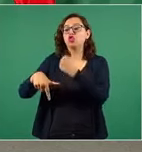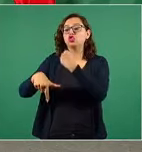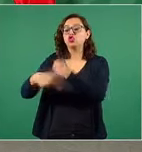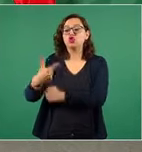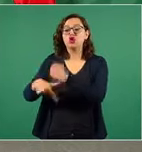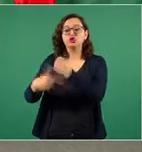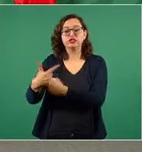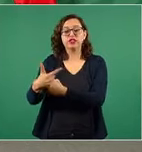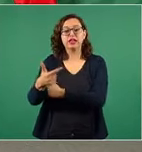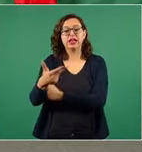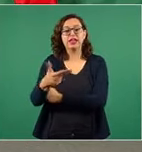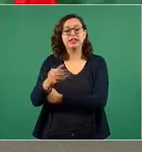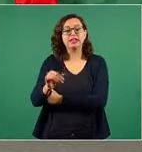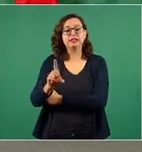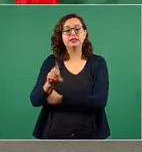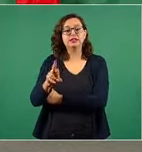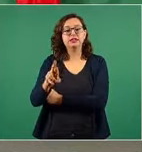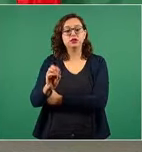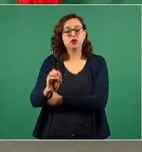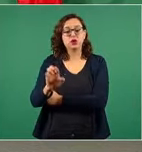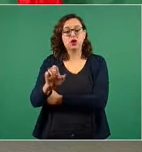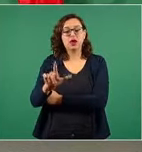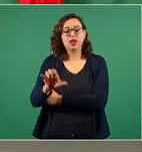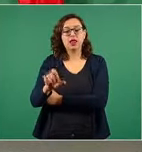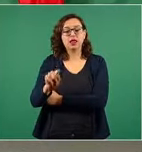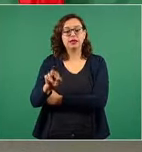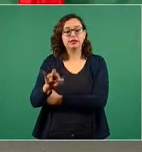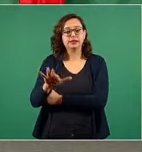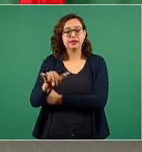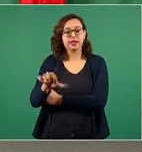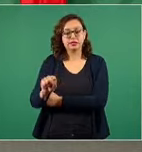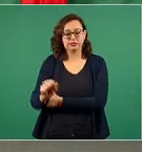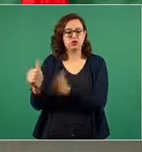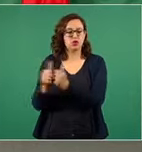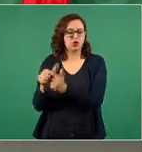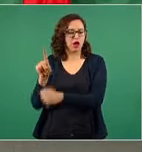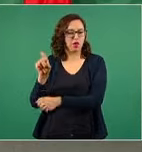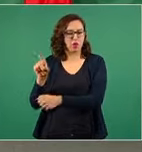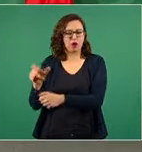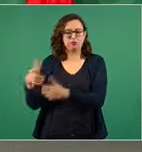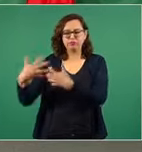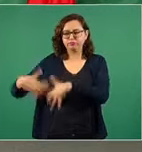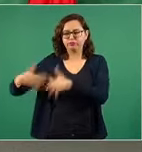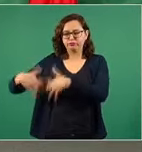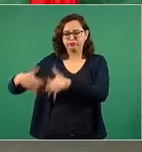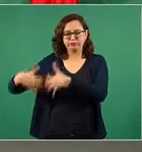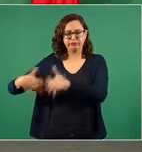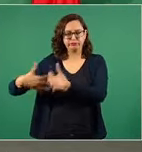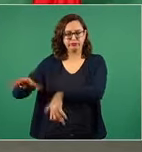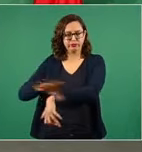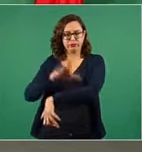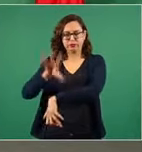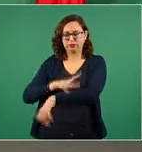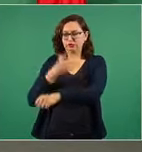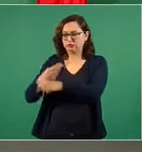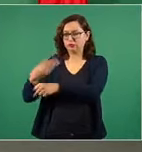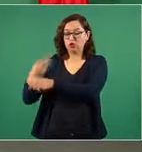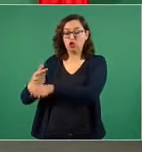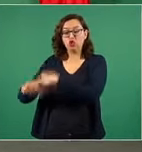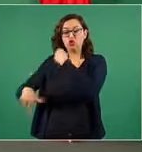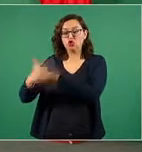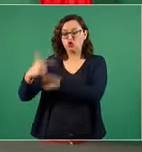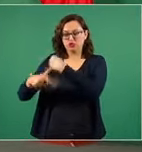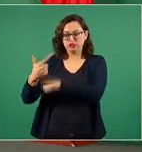es lo que tiene que ver con la